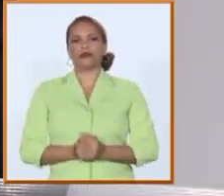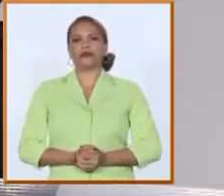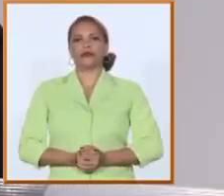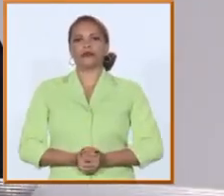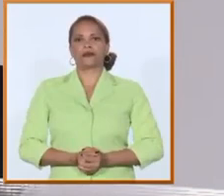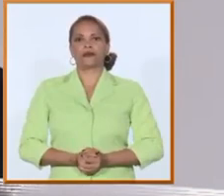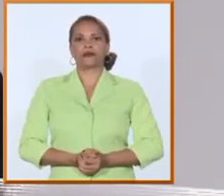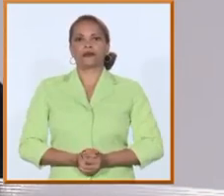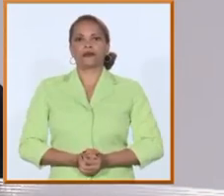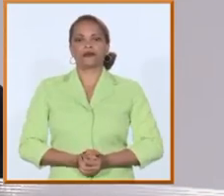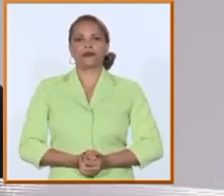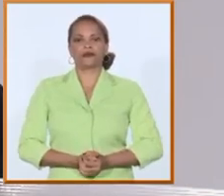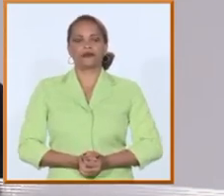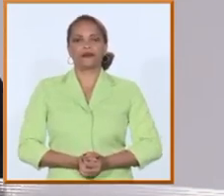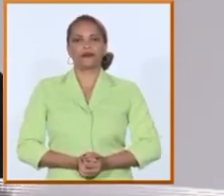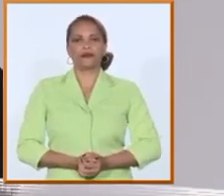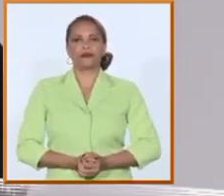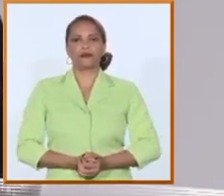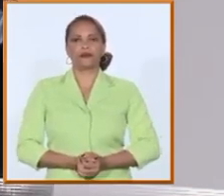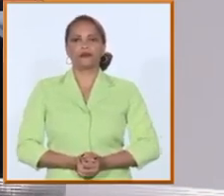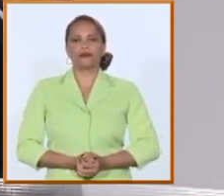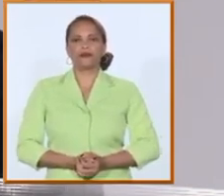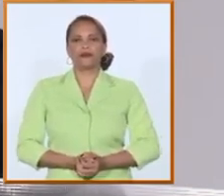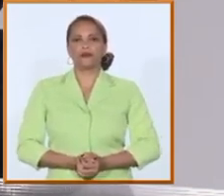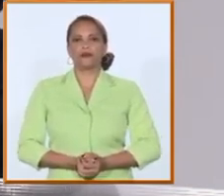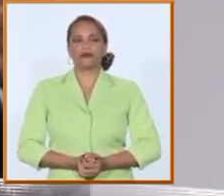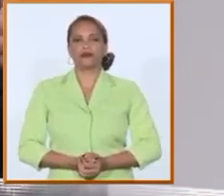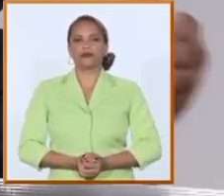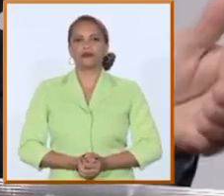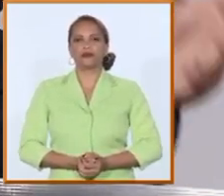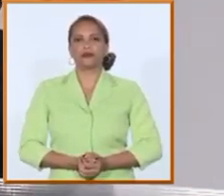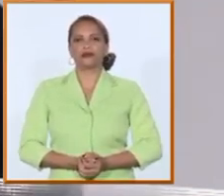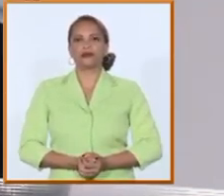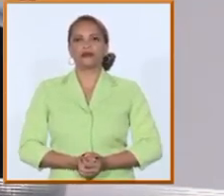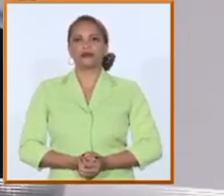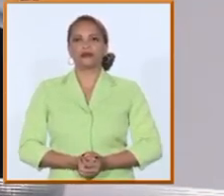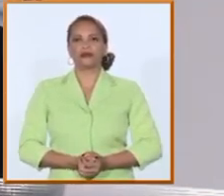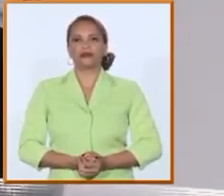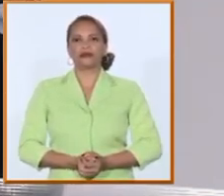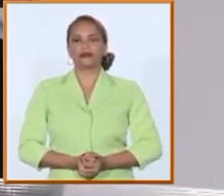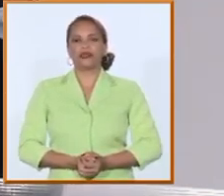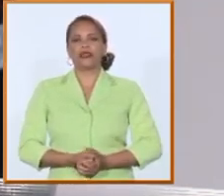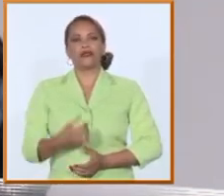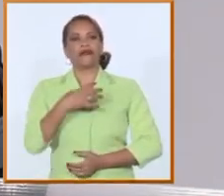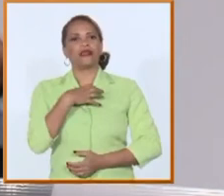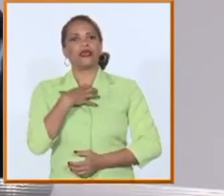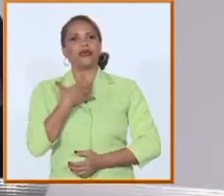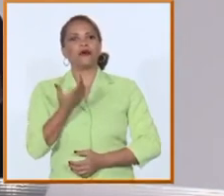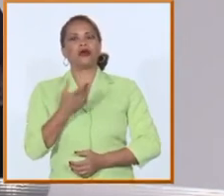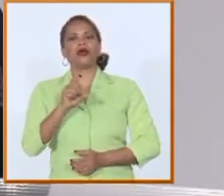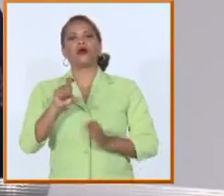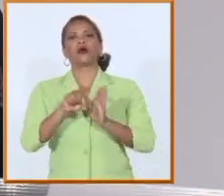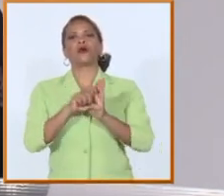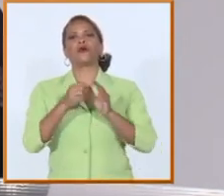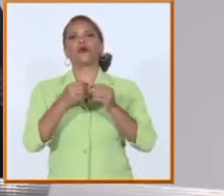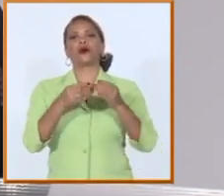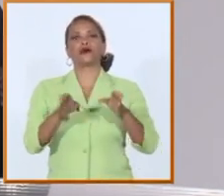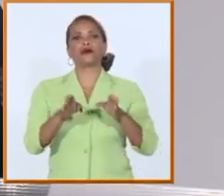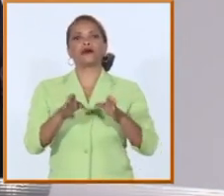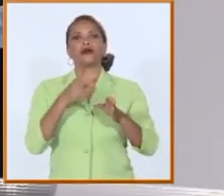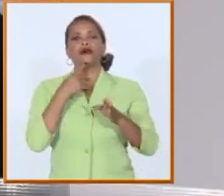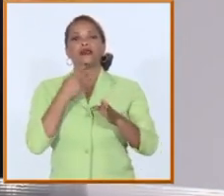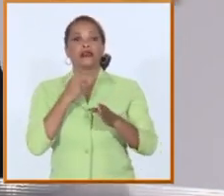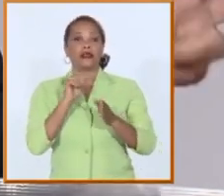ingresos que se realizan en octubre tenemos la convocatoria también o en mandato desde la asamblea